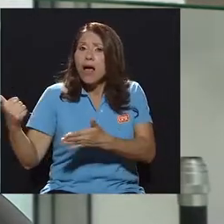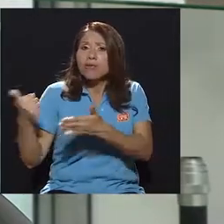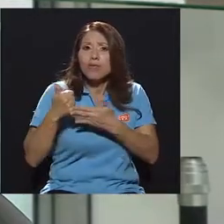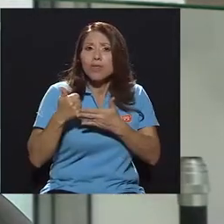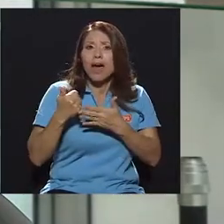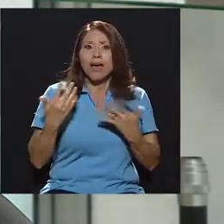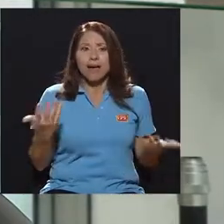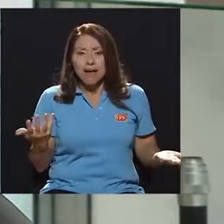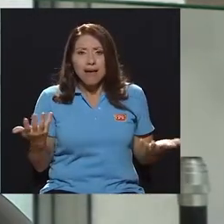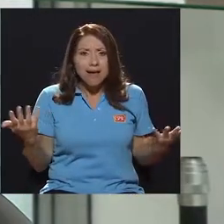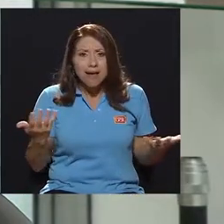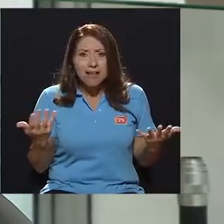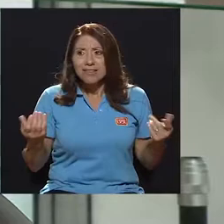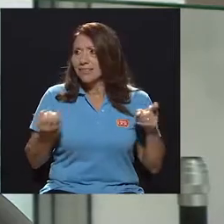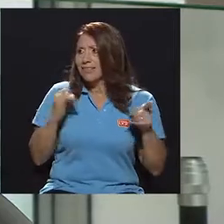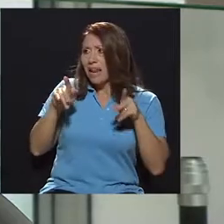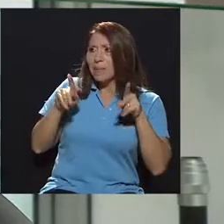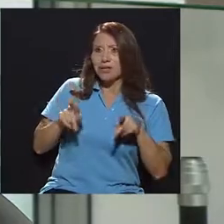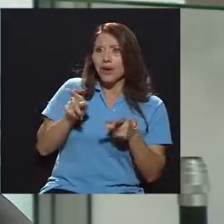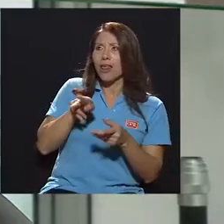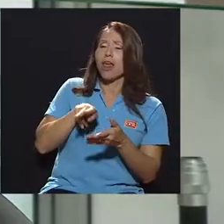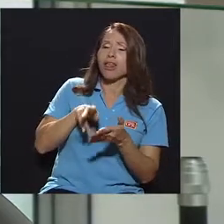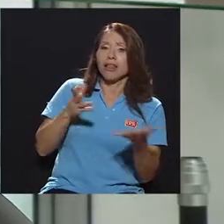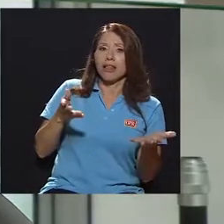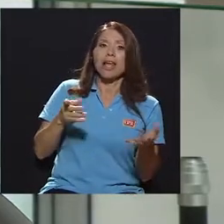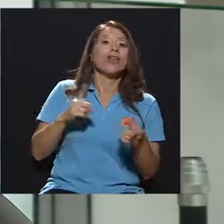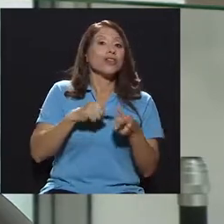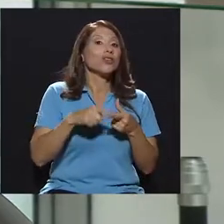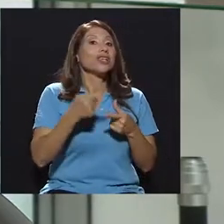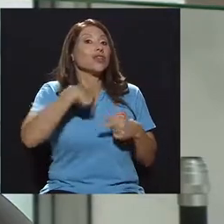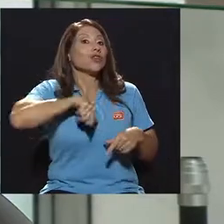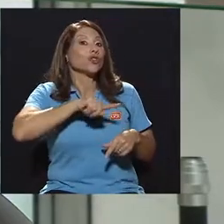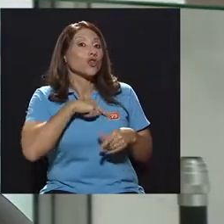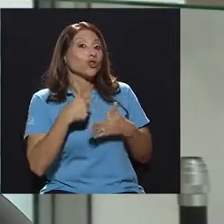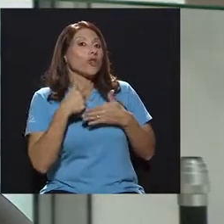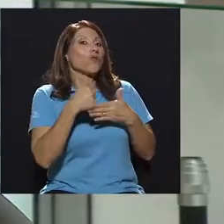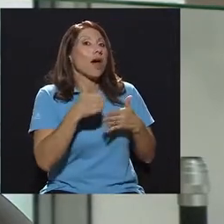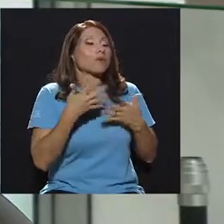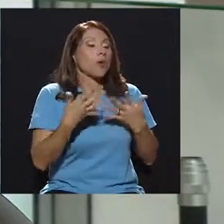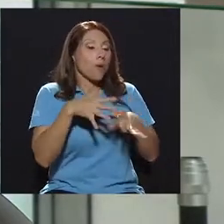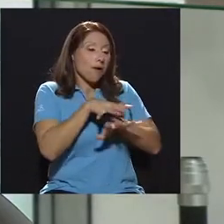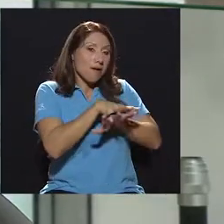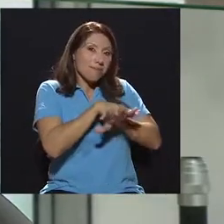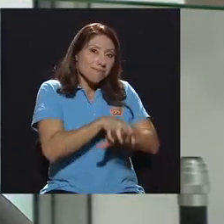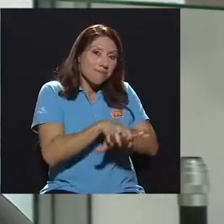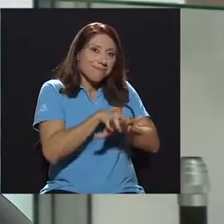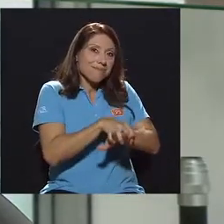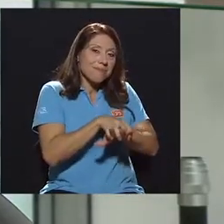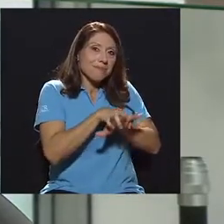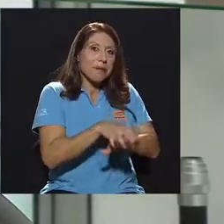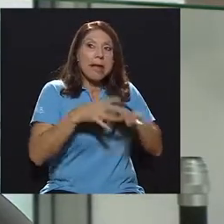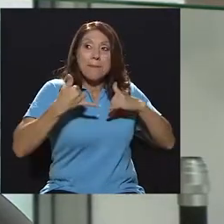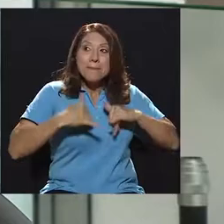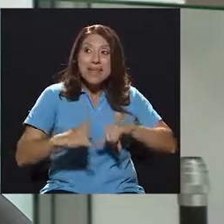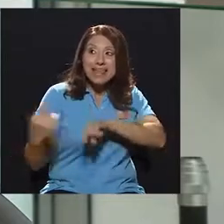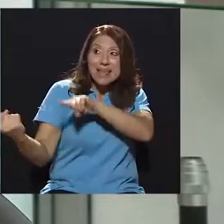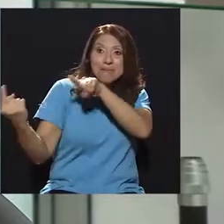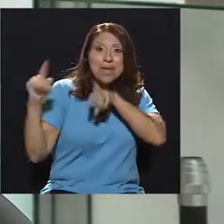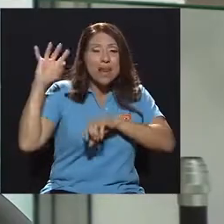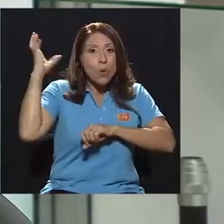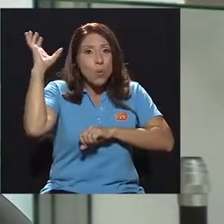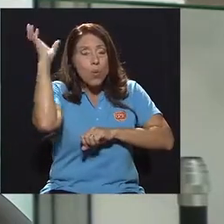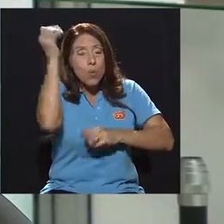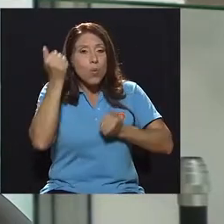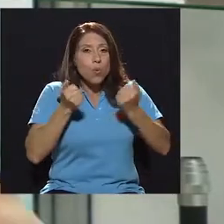no se va a parar. Exacto. Lo que tenemos es, sostenemos, dando ayudamos, dando esas compresiones mientras llega la ayuda, mientras llega el